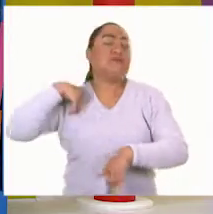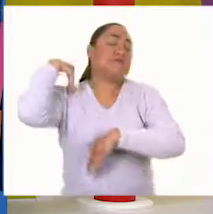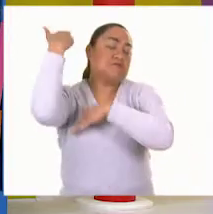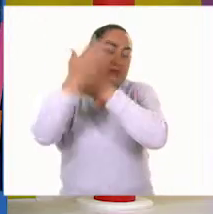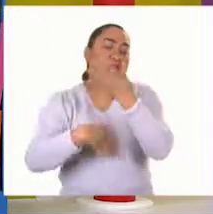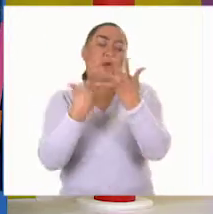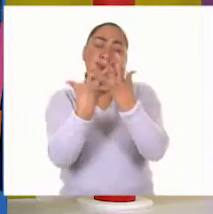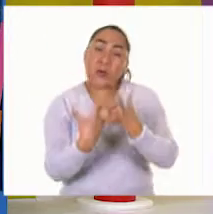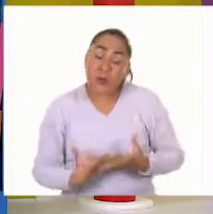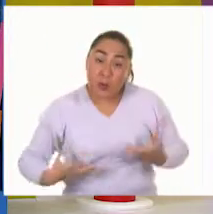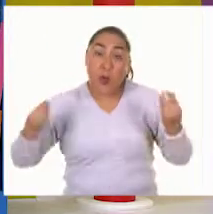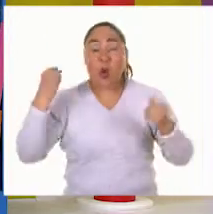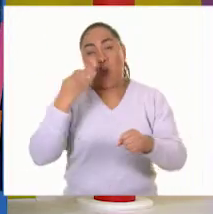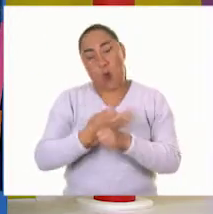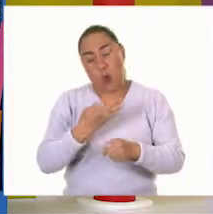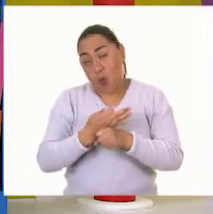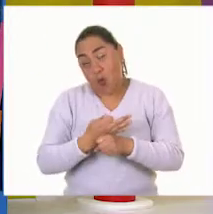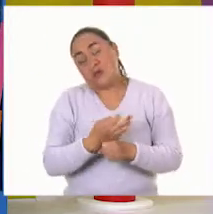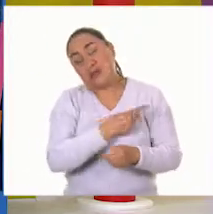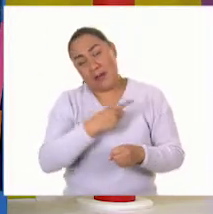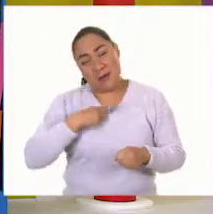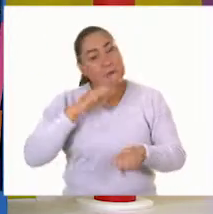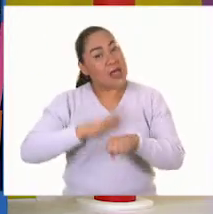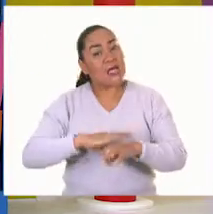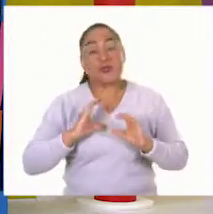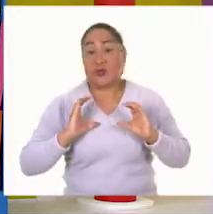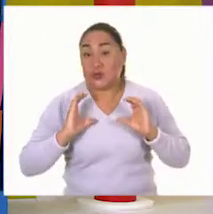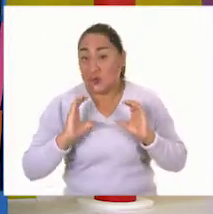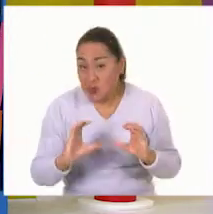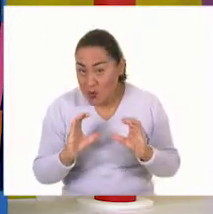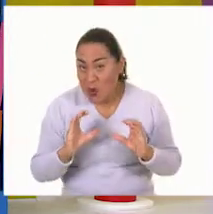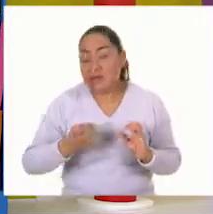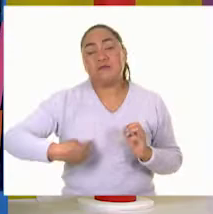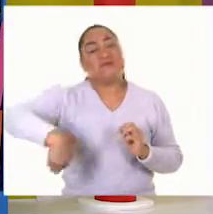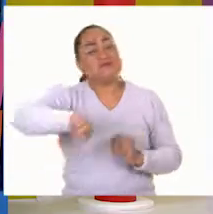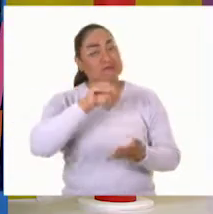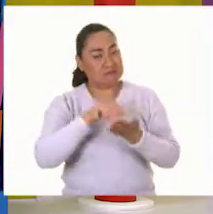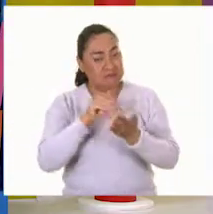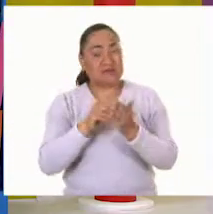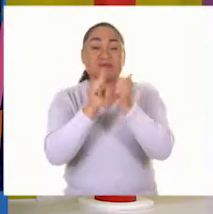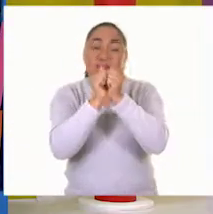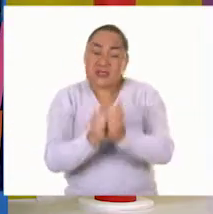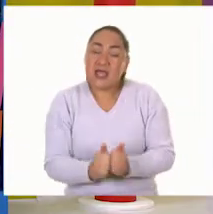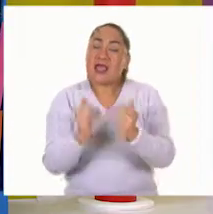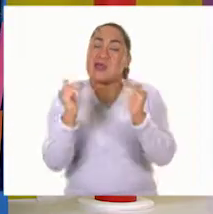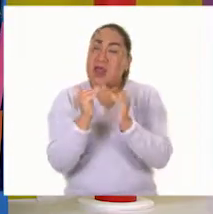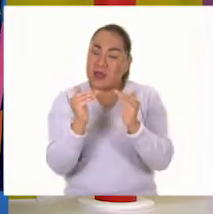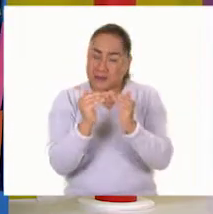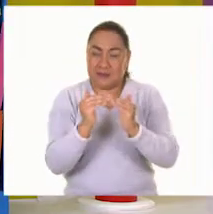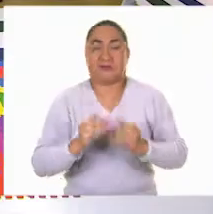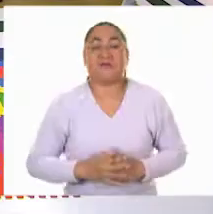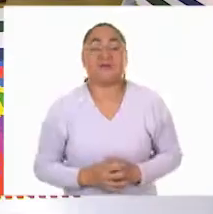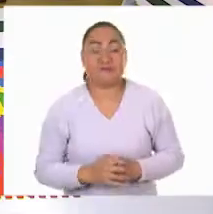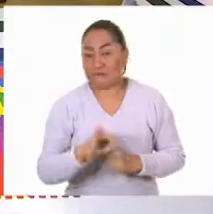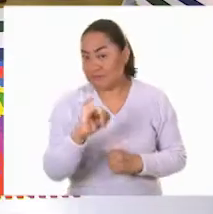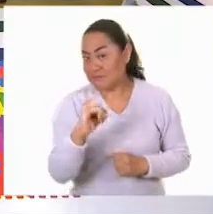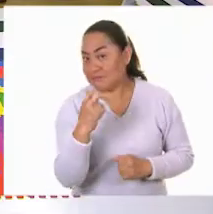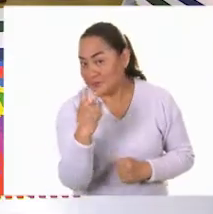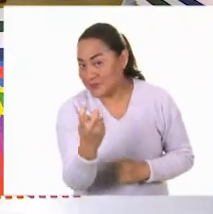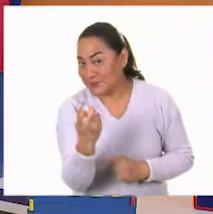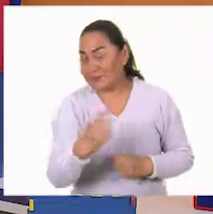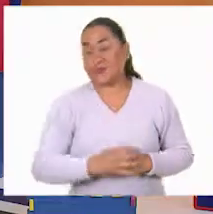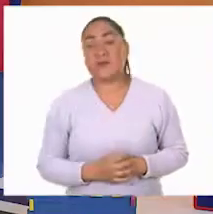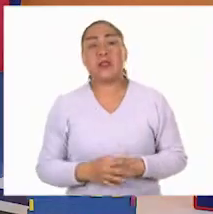extrañamos. Pero ahorita es momento de cuidarnos todos y permanezcamos en casa todo el tiempo que sea necesario. Exactamente.